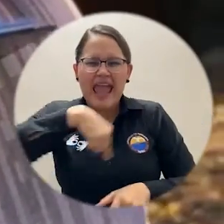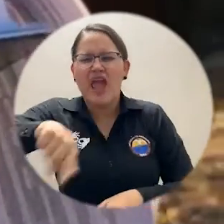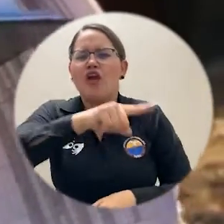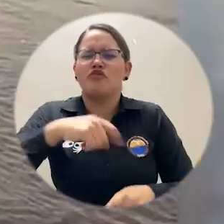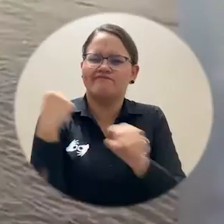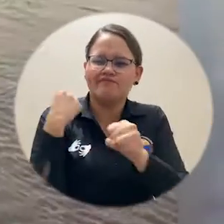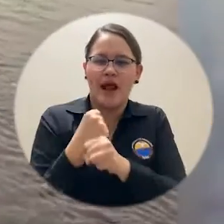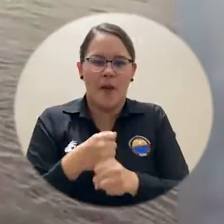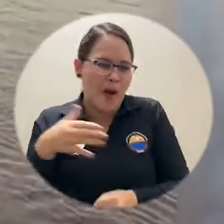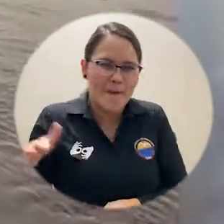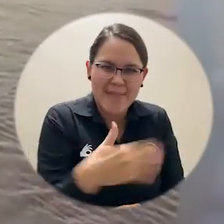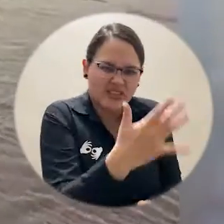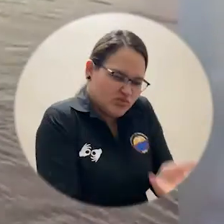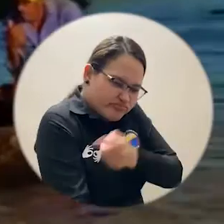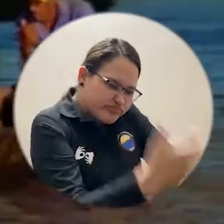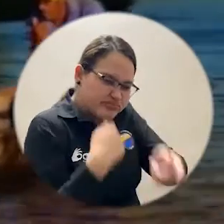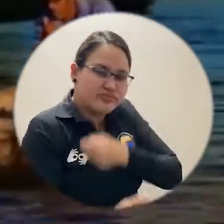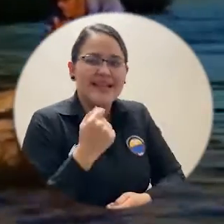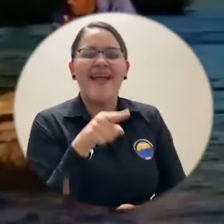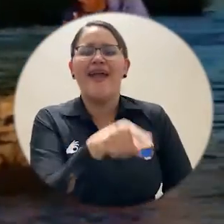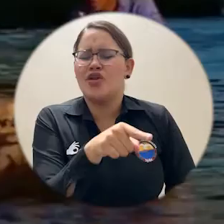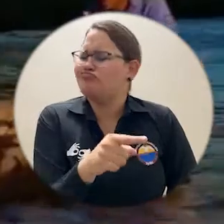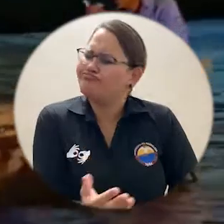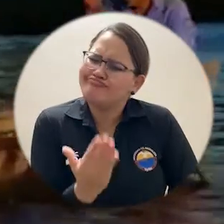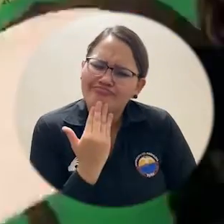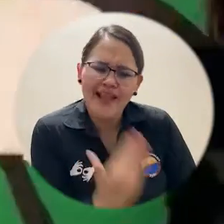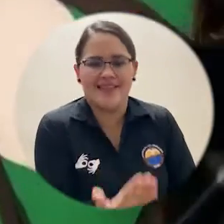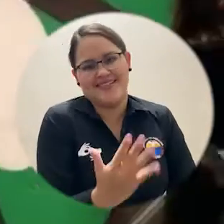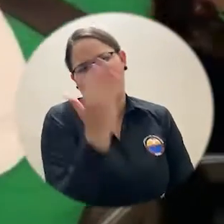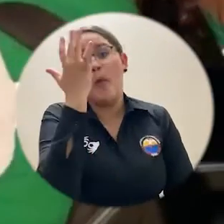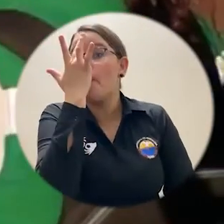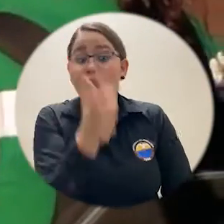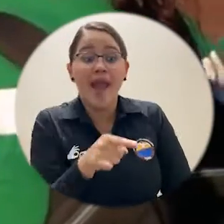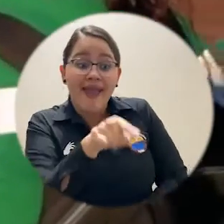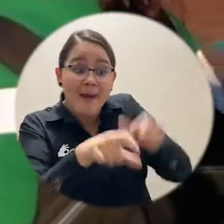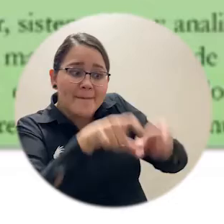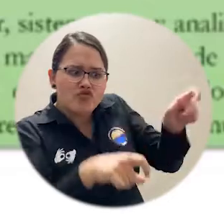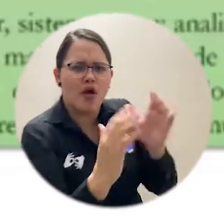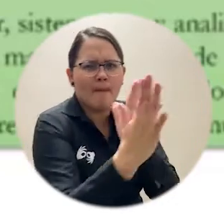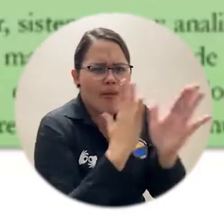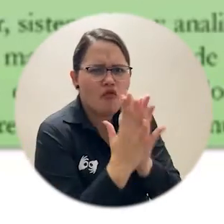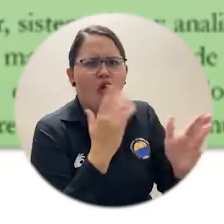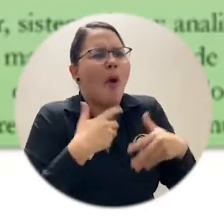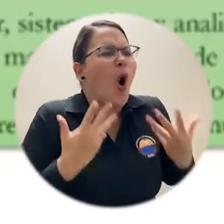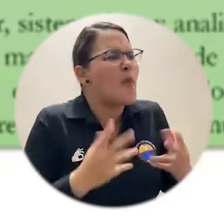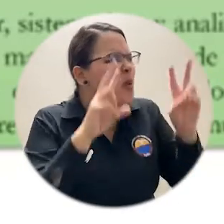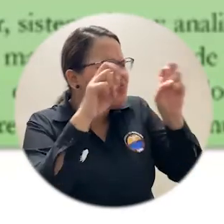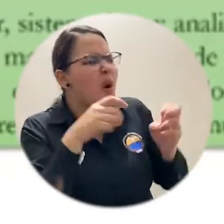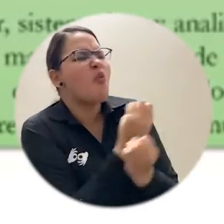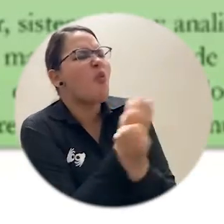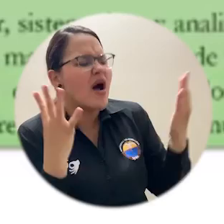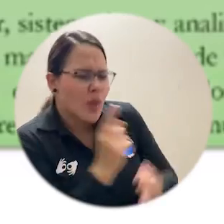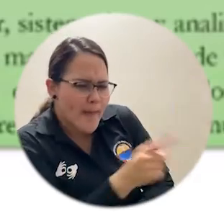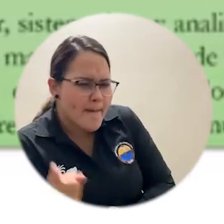colaboración contribuyen a que podamos tener cifras de la pesca artesanal en el país. Determinar los volúmenes mensuales